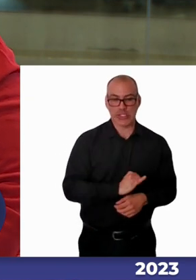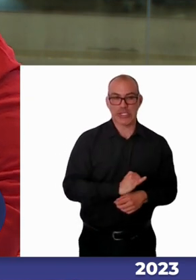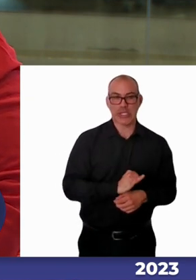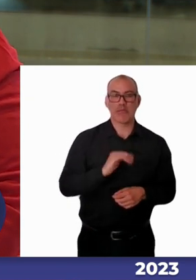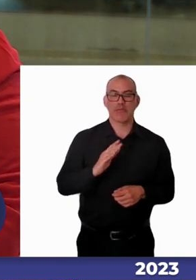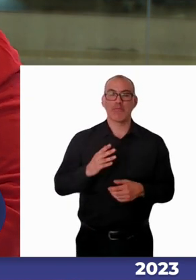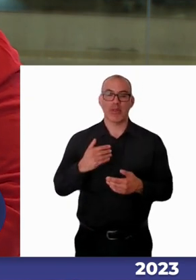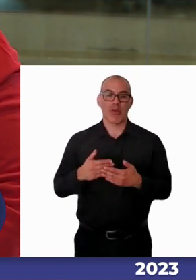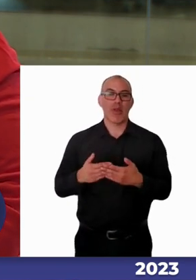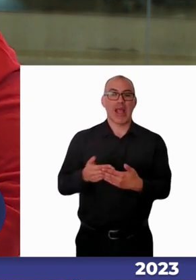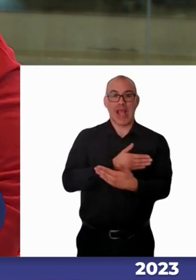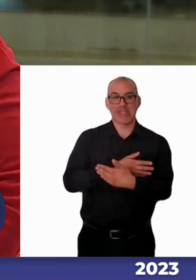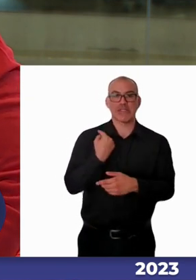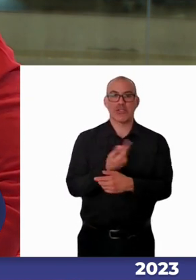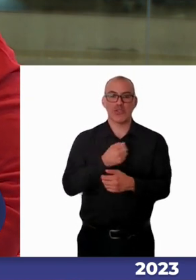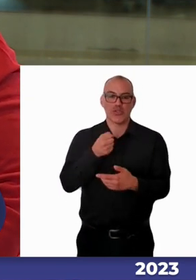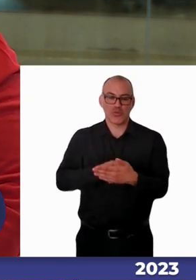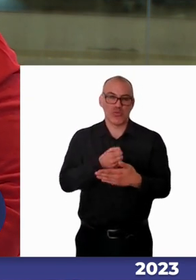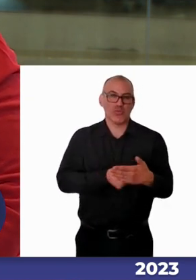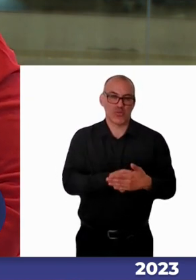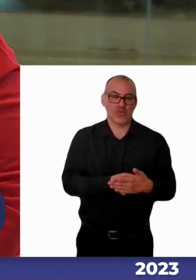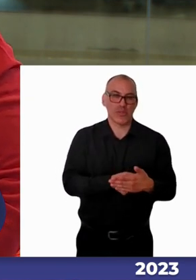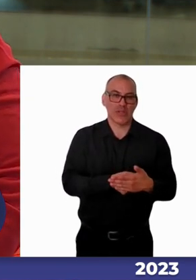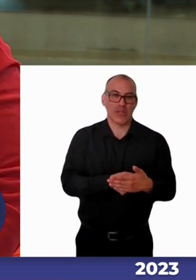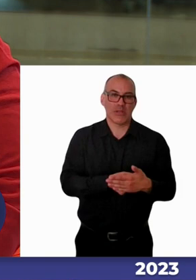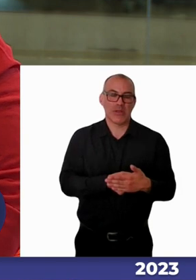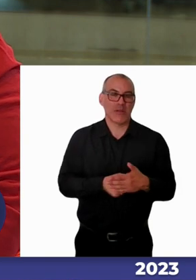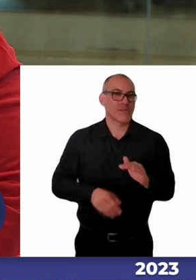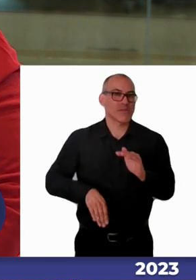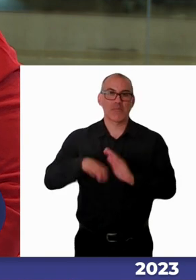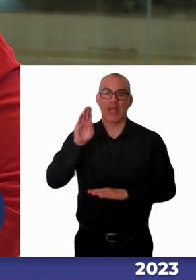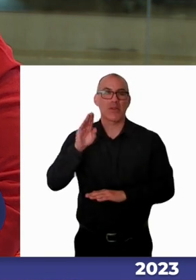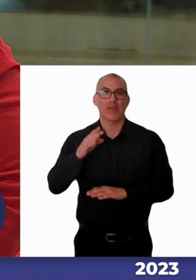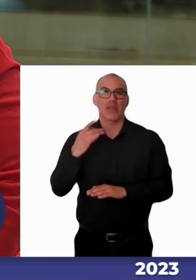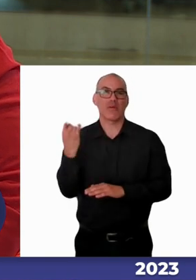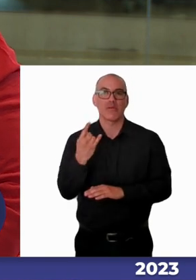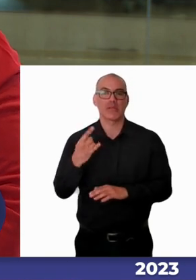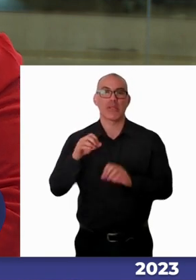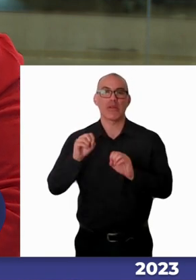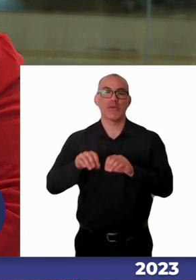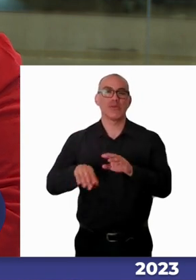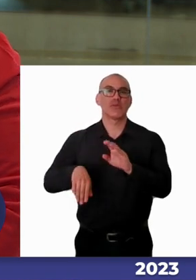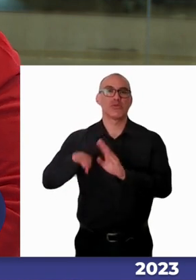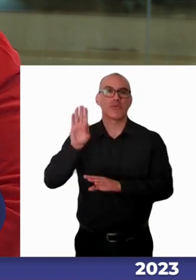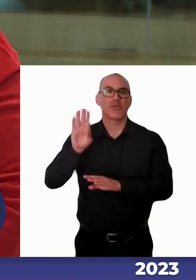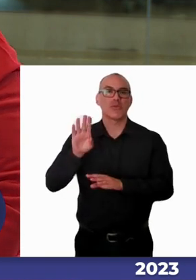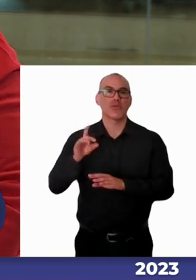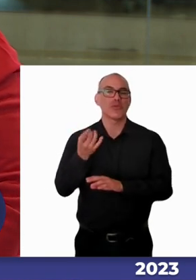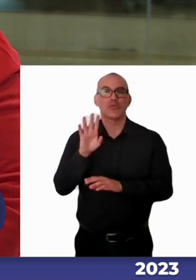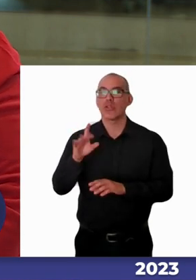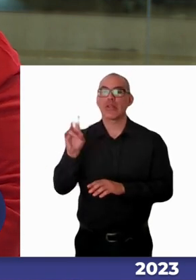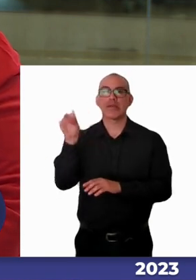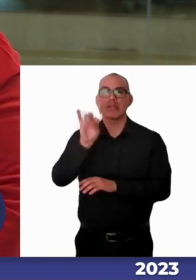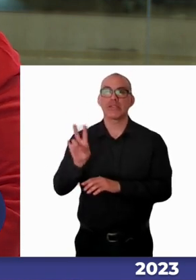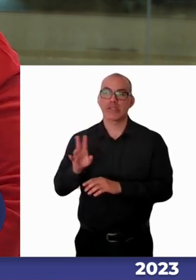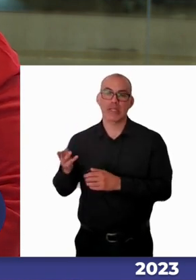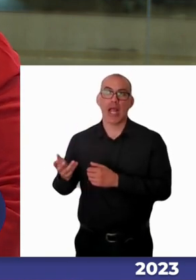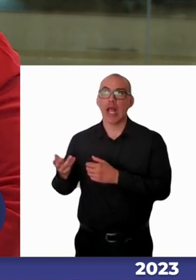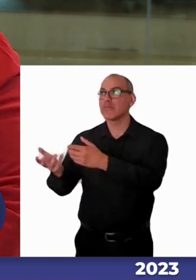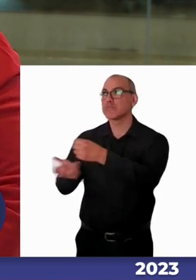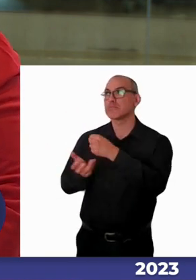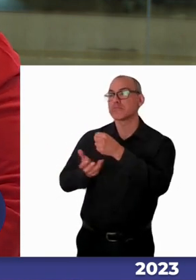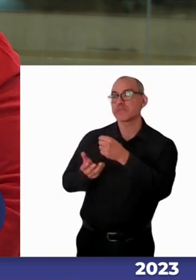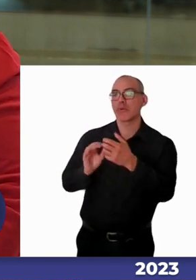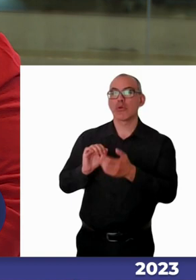de esto, muchas entidades de educación superior se acogen a los recursos que da el Senadis, si bien el Estado da estos